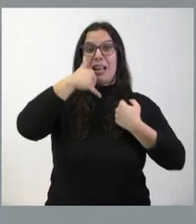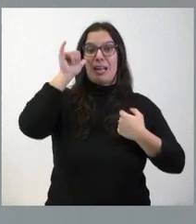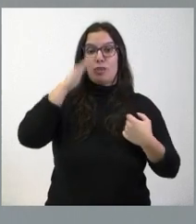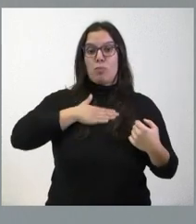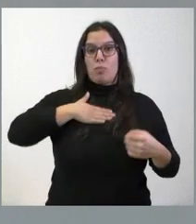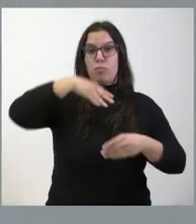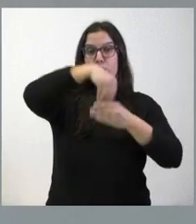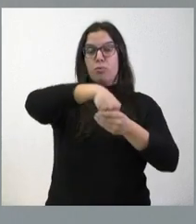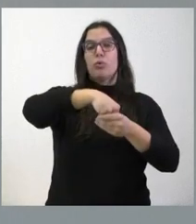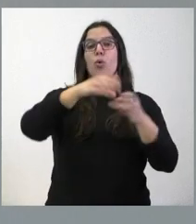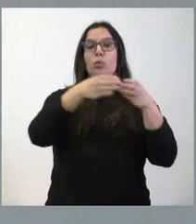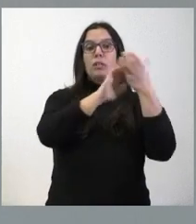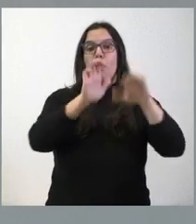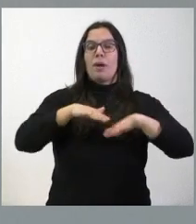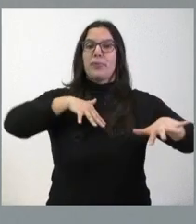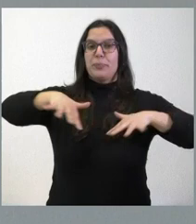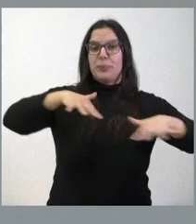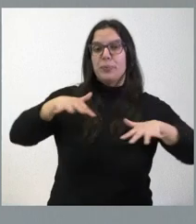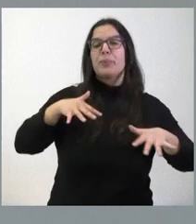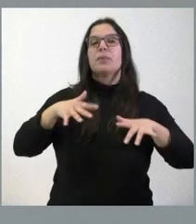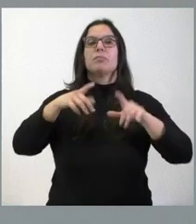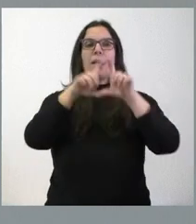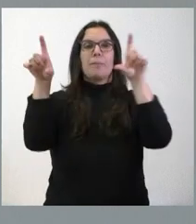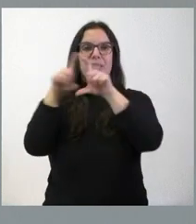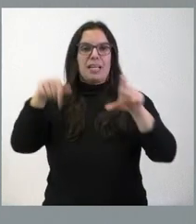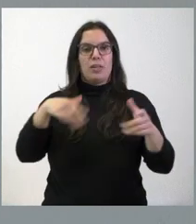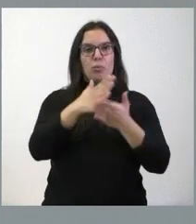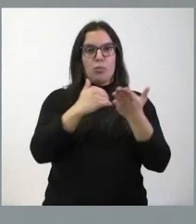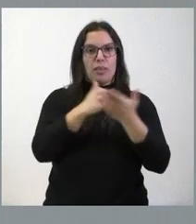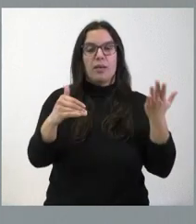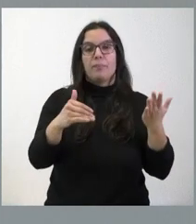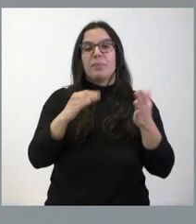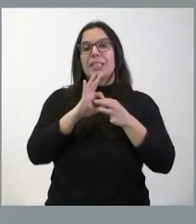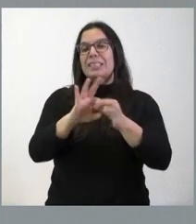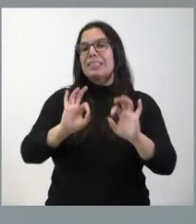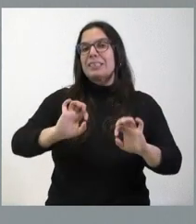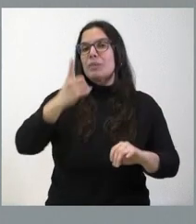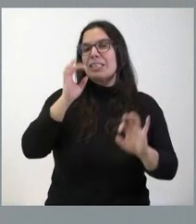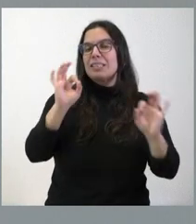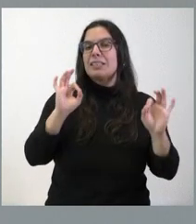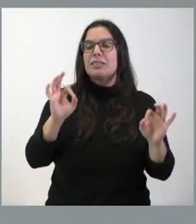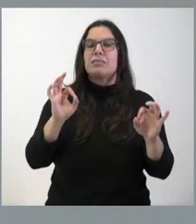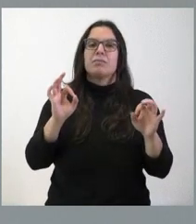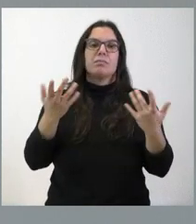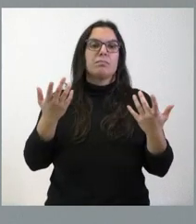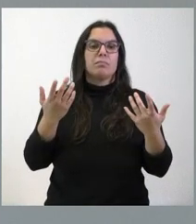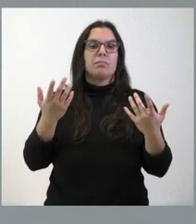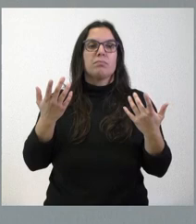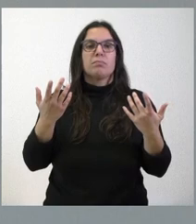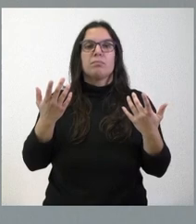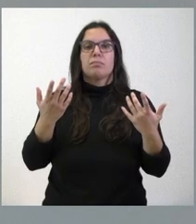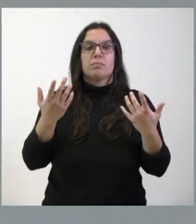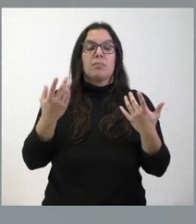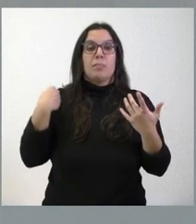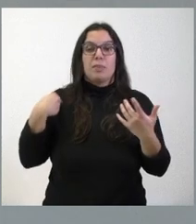Castilla y León, para incentivar la actividad empresarial en la comunidad, muy especialmente vinculada en este caso a todo lo que tiene que ver a la